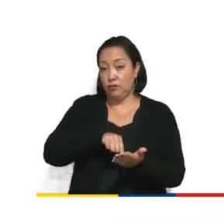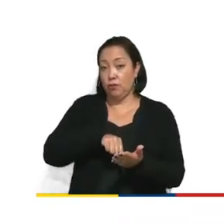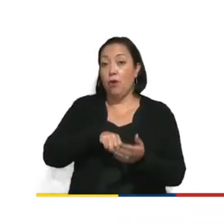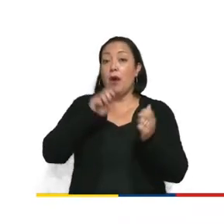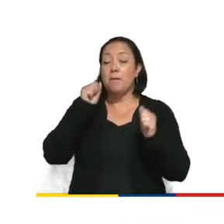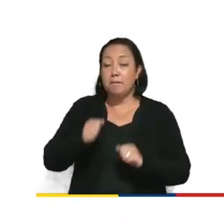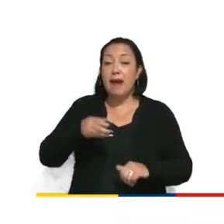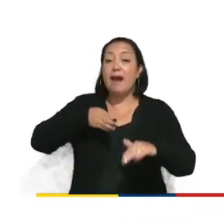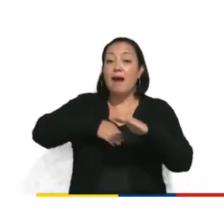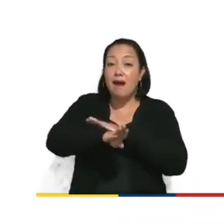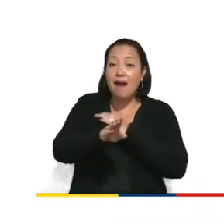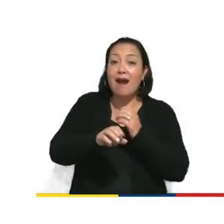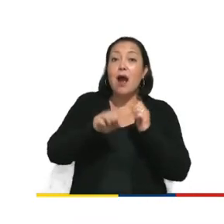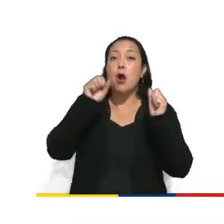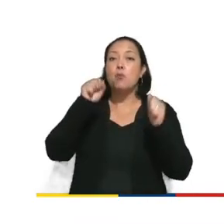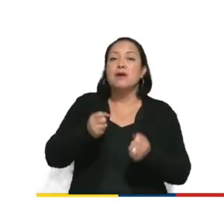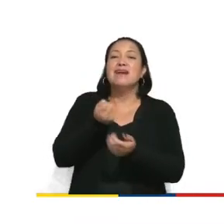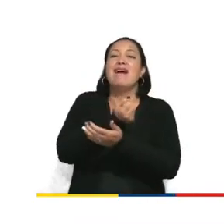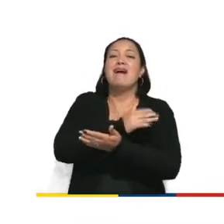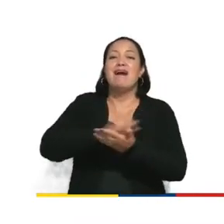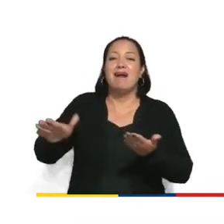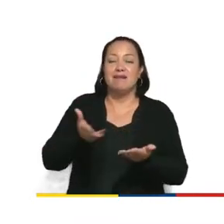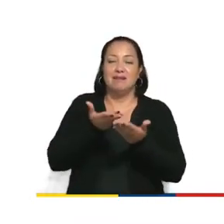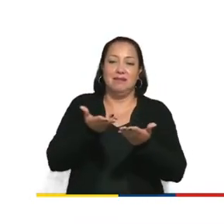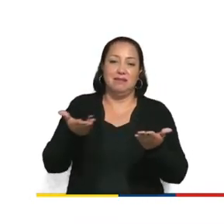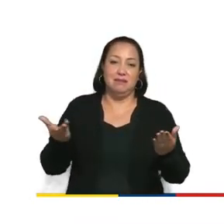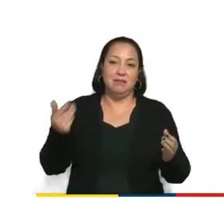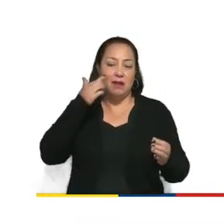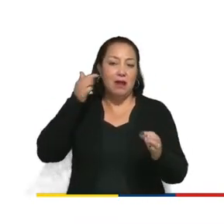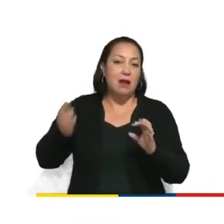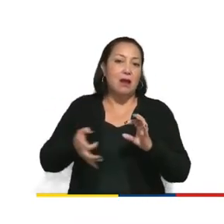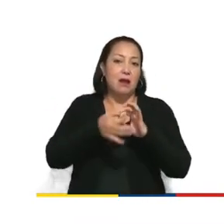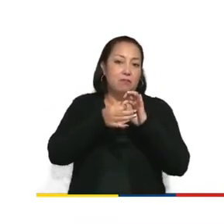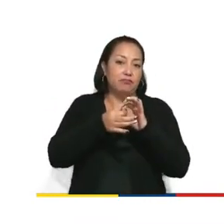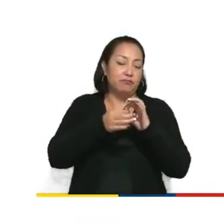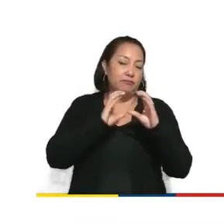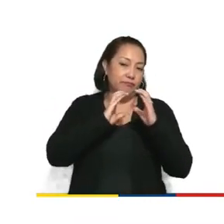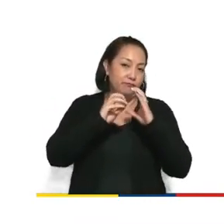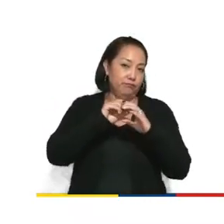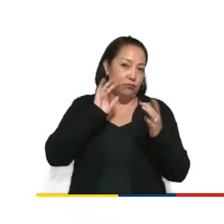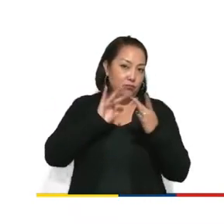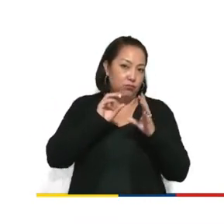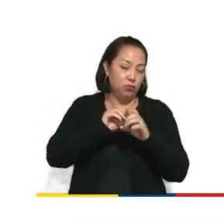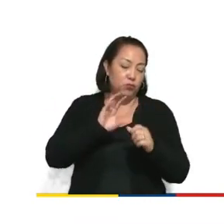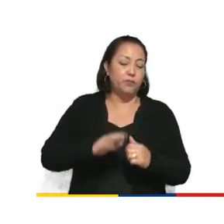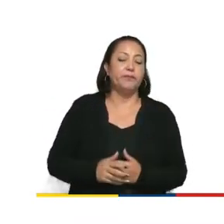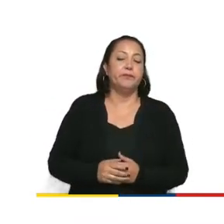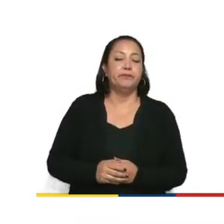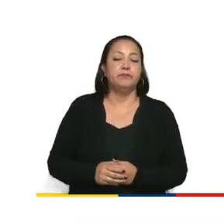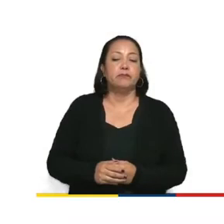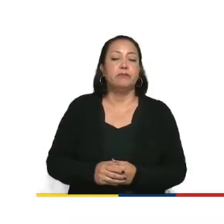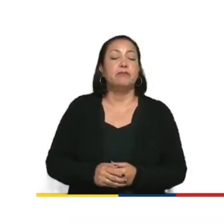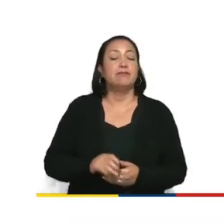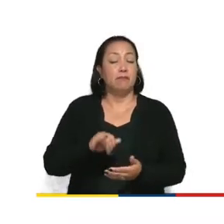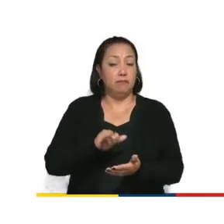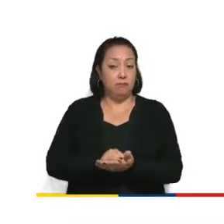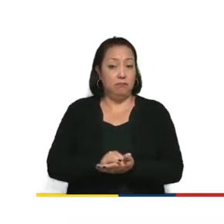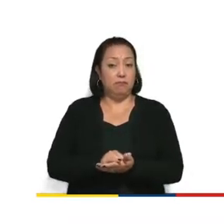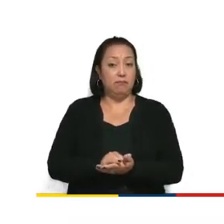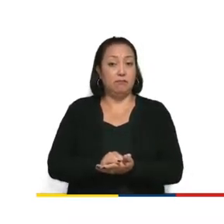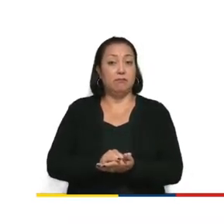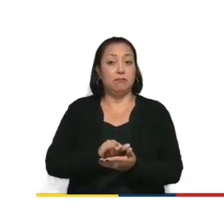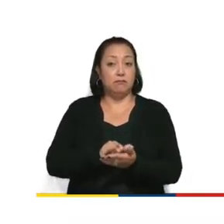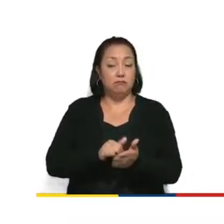ofrecer el Zero Rating con la compañía de telecomunicaciones. Aquí encontramos un